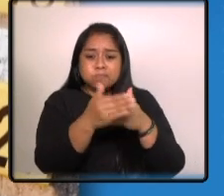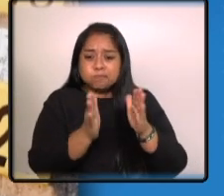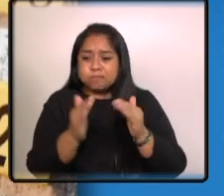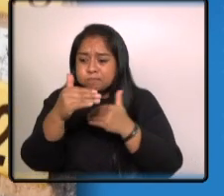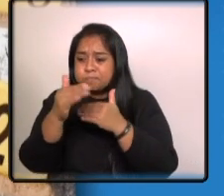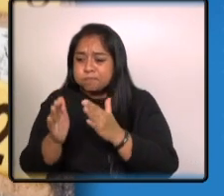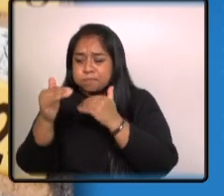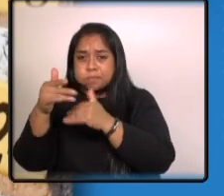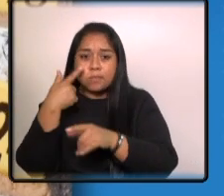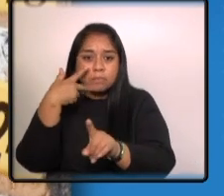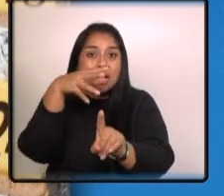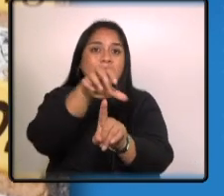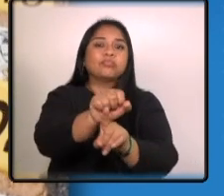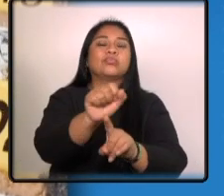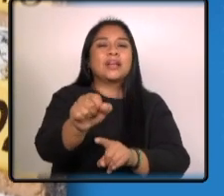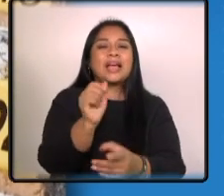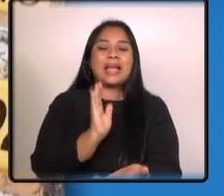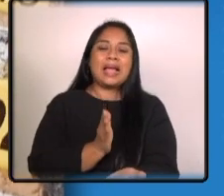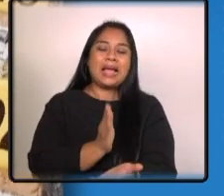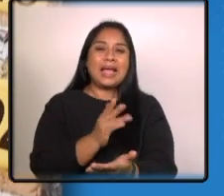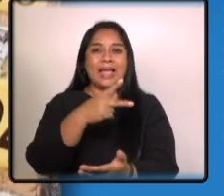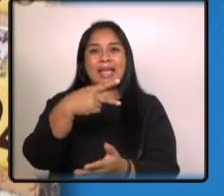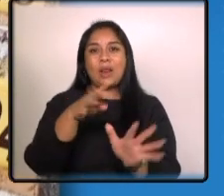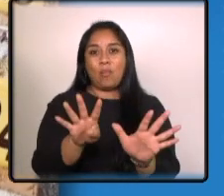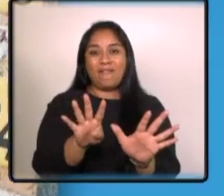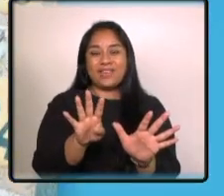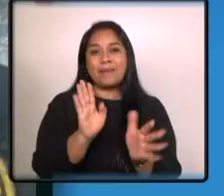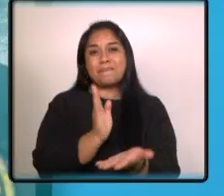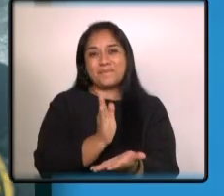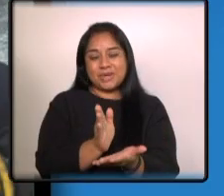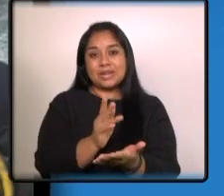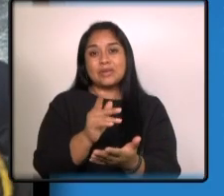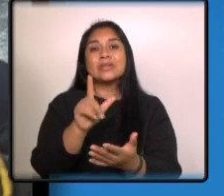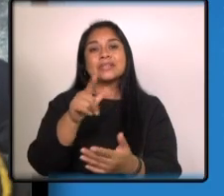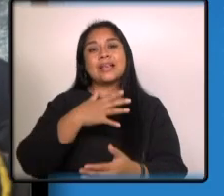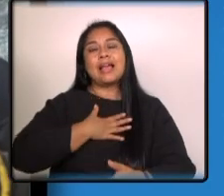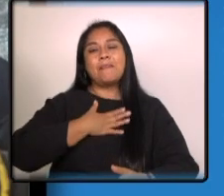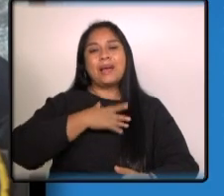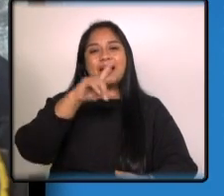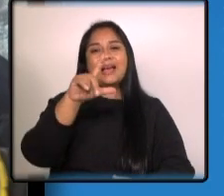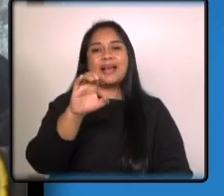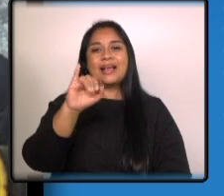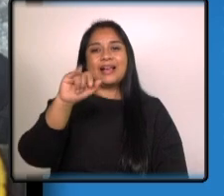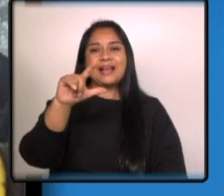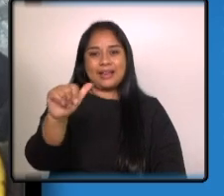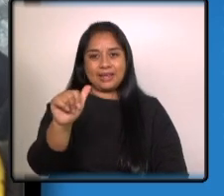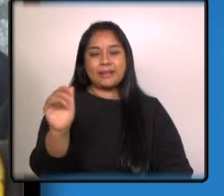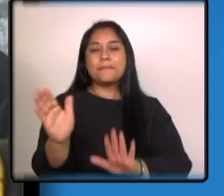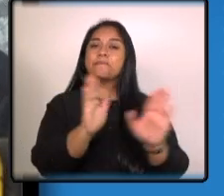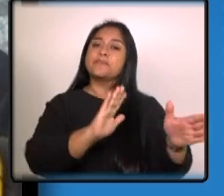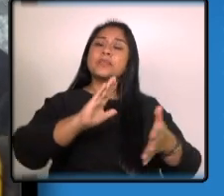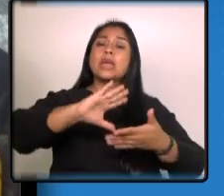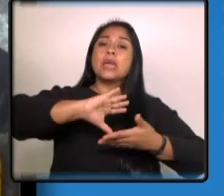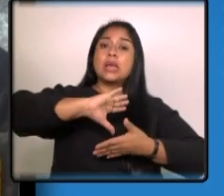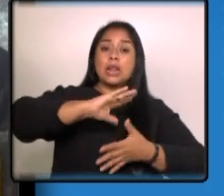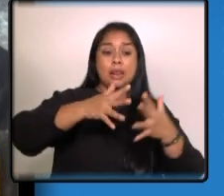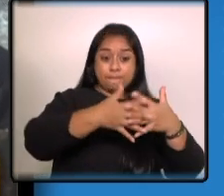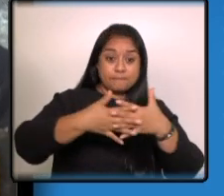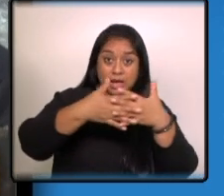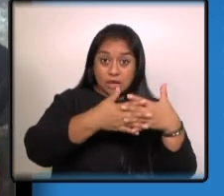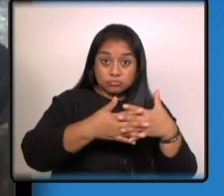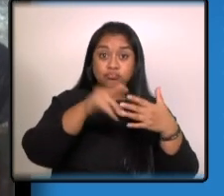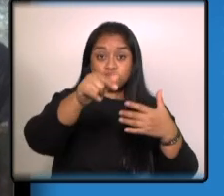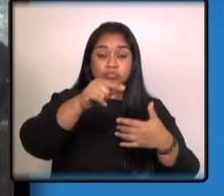localizados por la agente canina k9 llamada leila por su parte la embajada de los estados unidos en guatemala